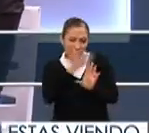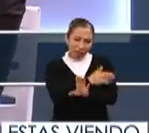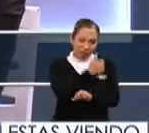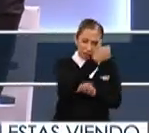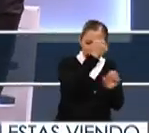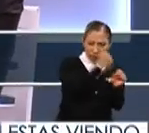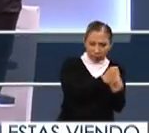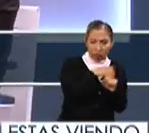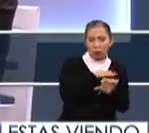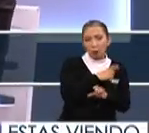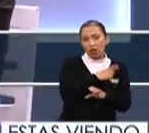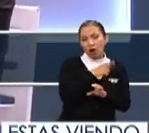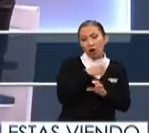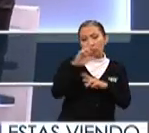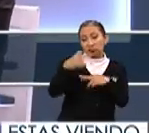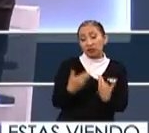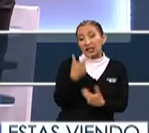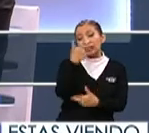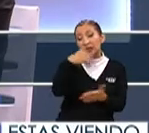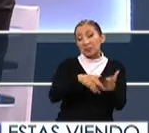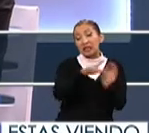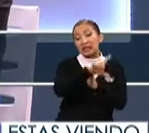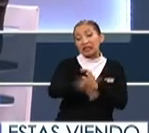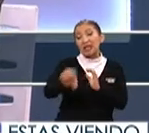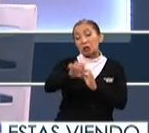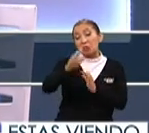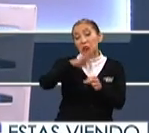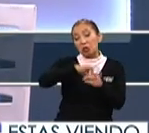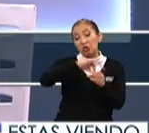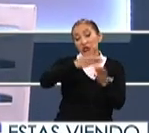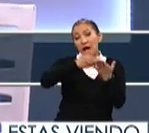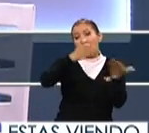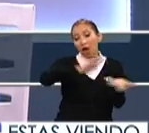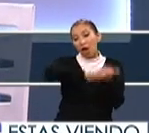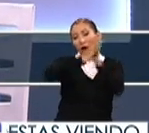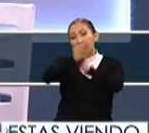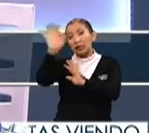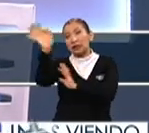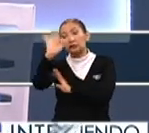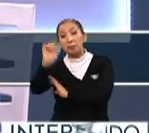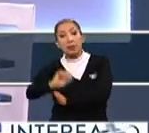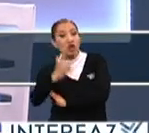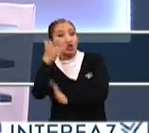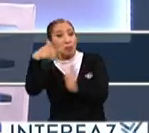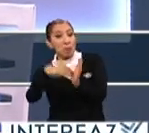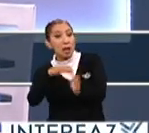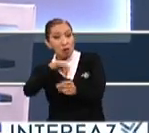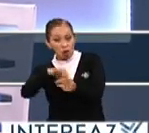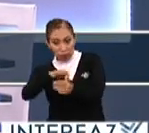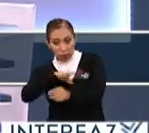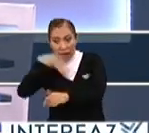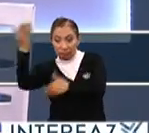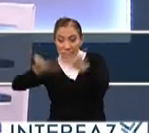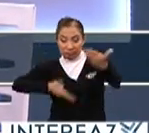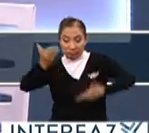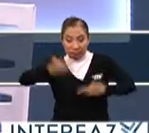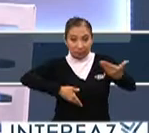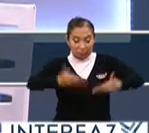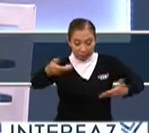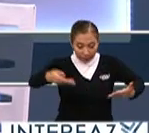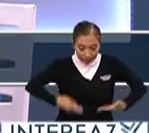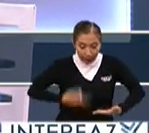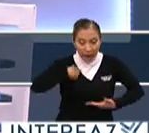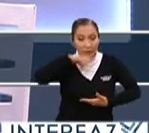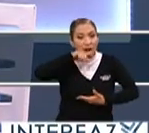de hace seis años, en el cual solamente recibimos 7 mil 500 votos, ahorita esperamos llegar cerca de 28 mil, y con ello mejorar